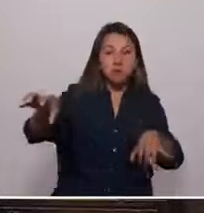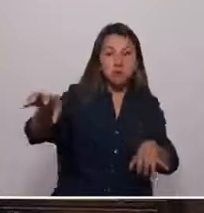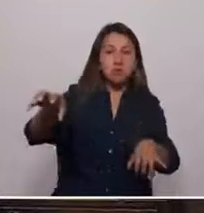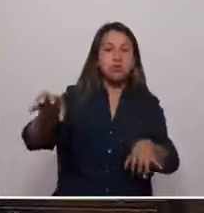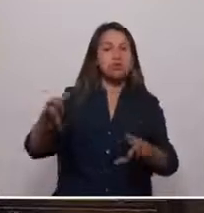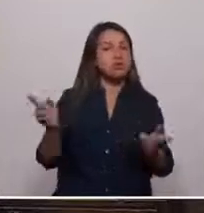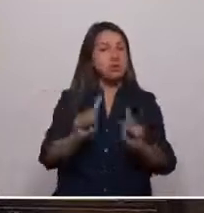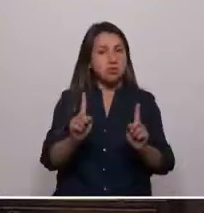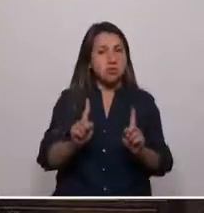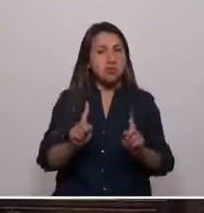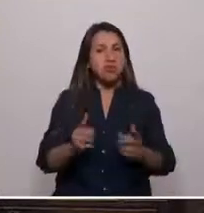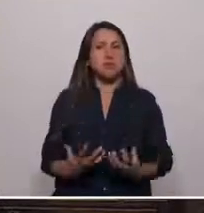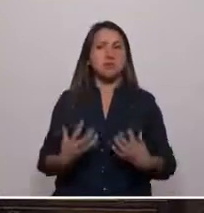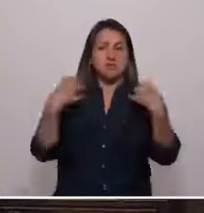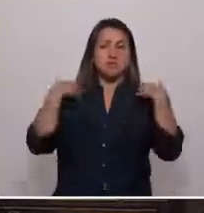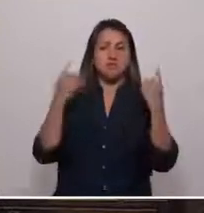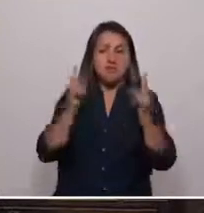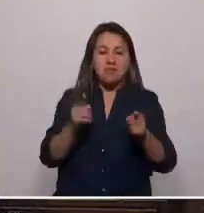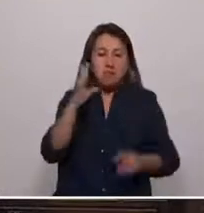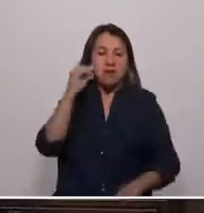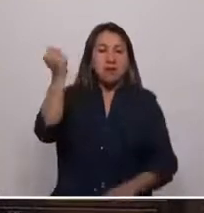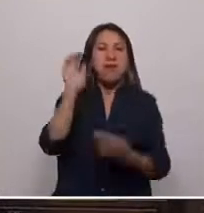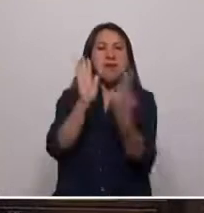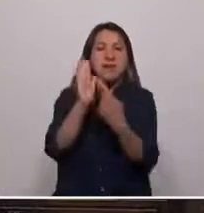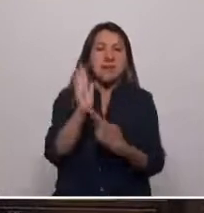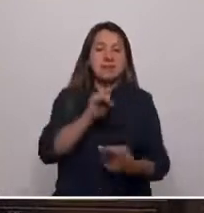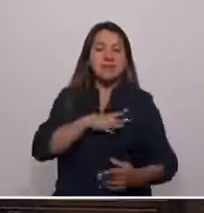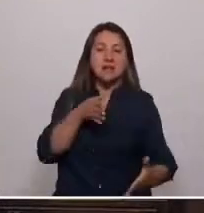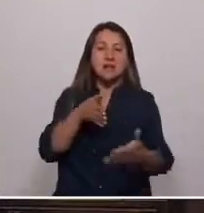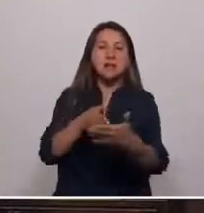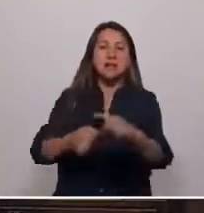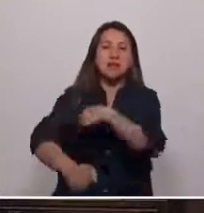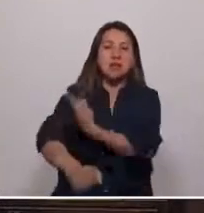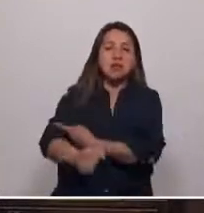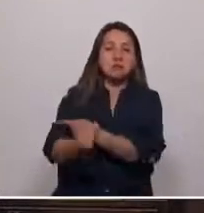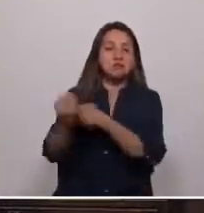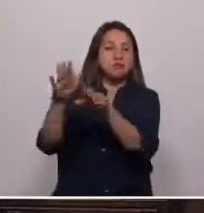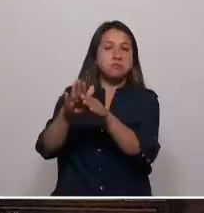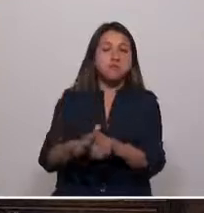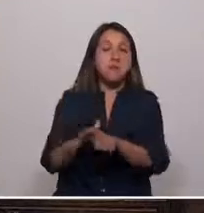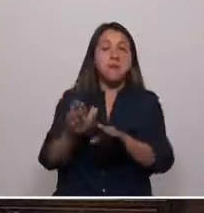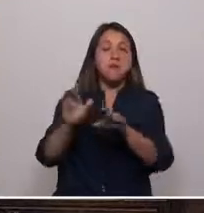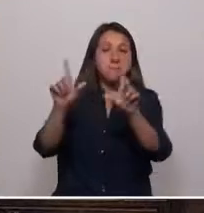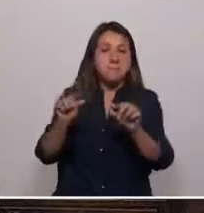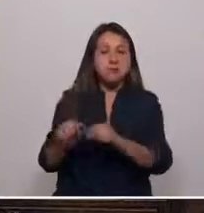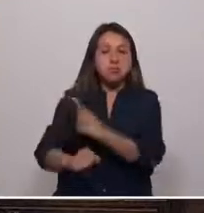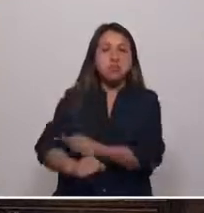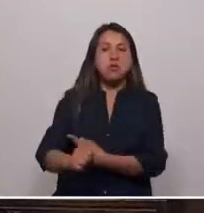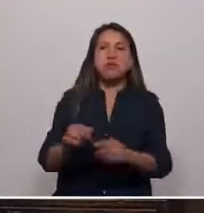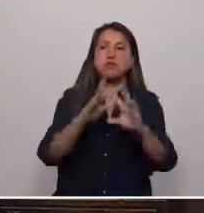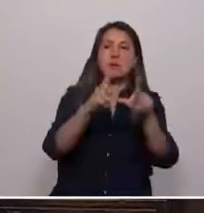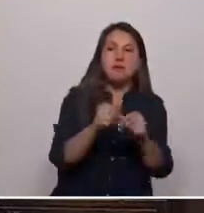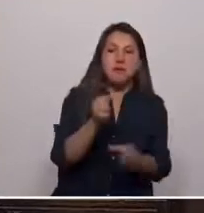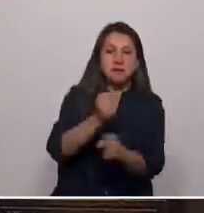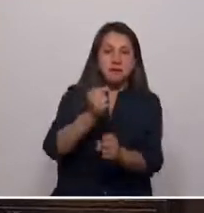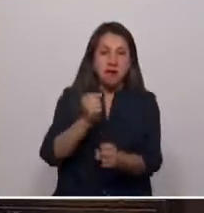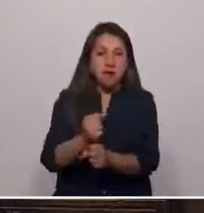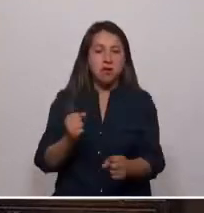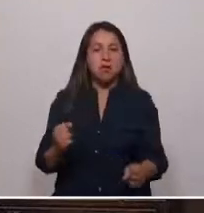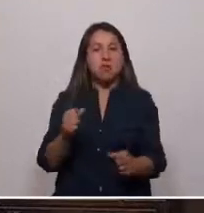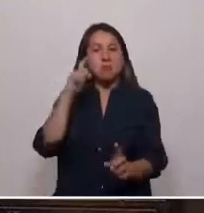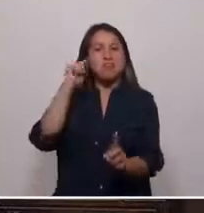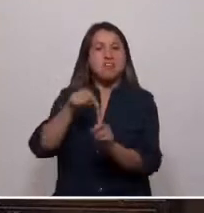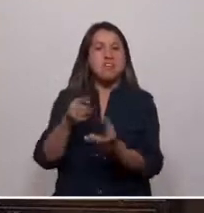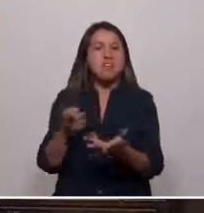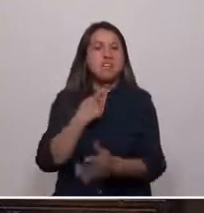Debemos ser responsables en crear reglas para un Chile que limite el poder del Estado sobre nuestras vidas, familias, trabajos, posesiones y preferencias